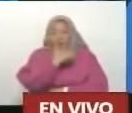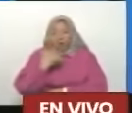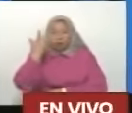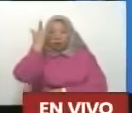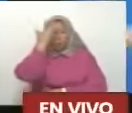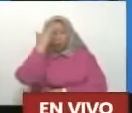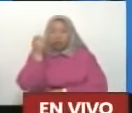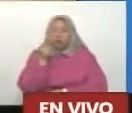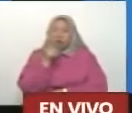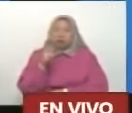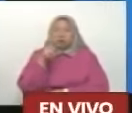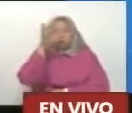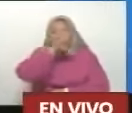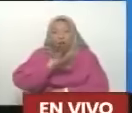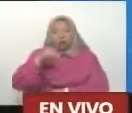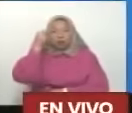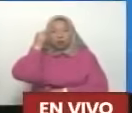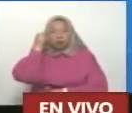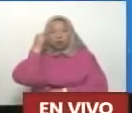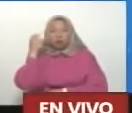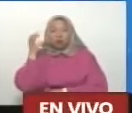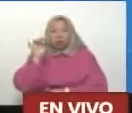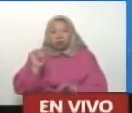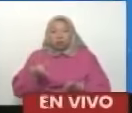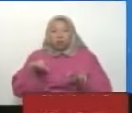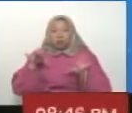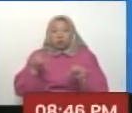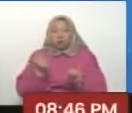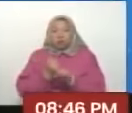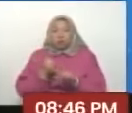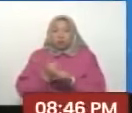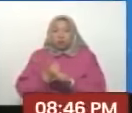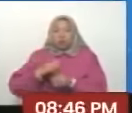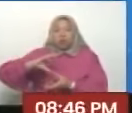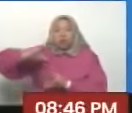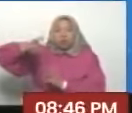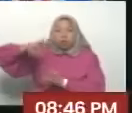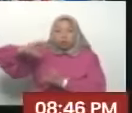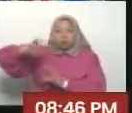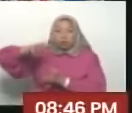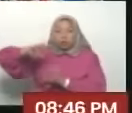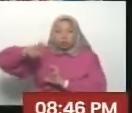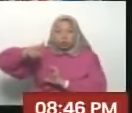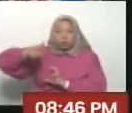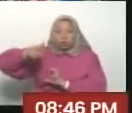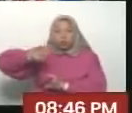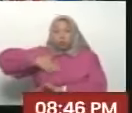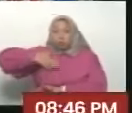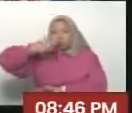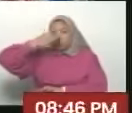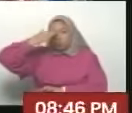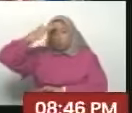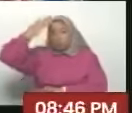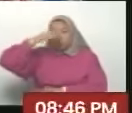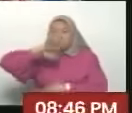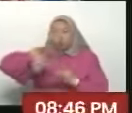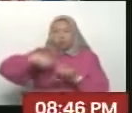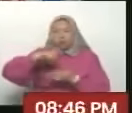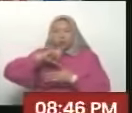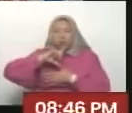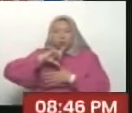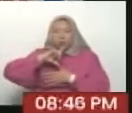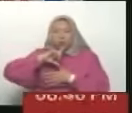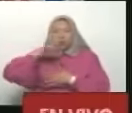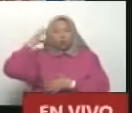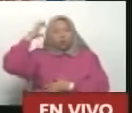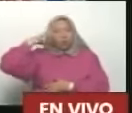Asia, desde el Medio Oriente, desde Australia, Bangladesh, Túnez, América, nuestra América Latina y Caribeña,